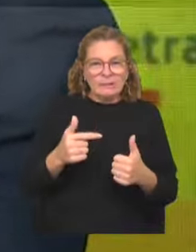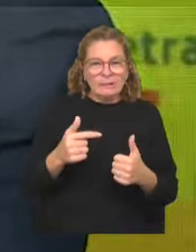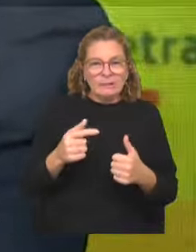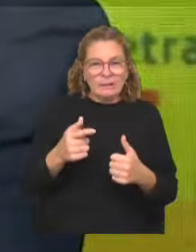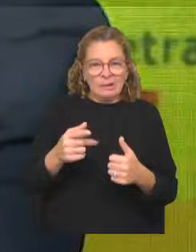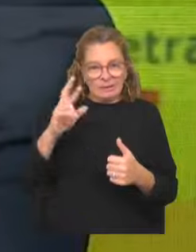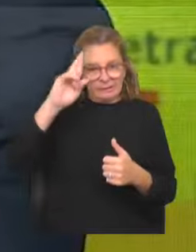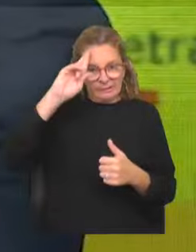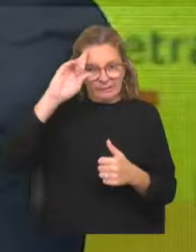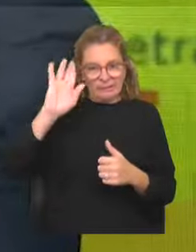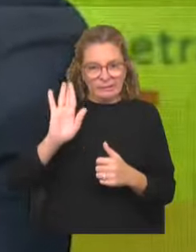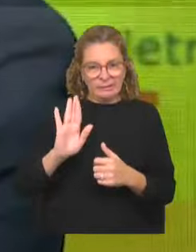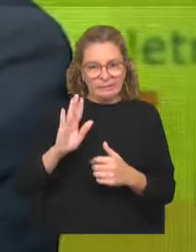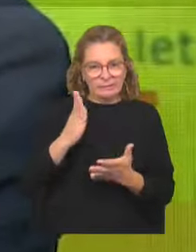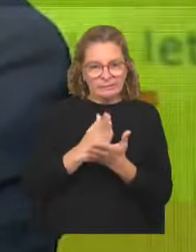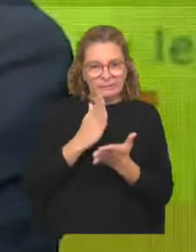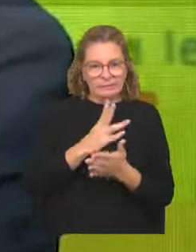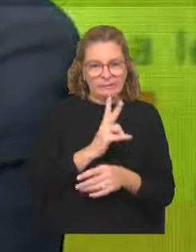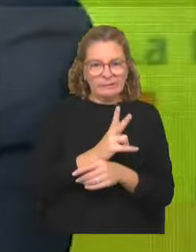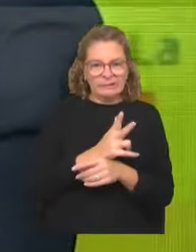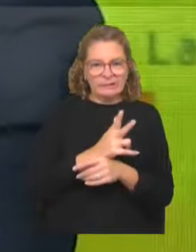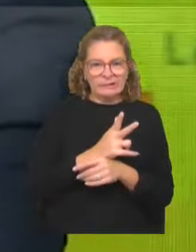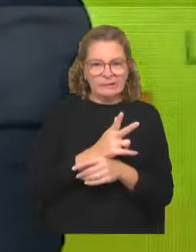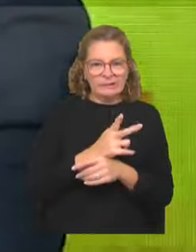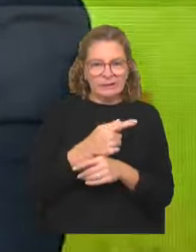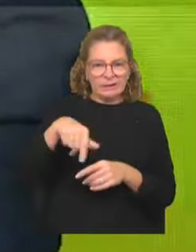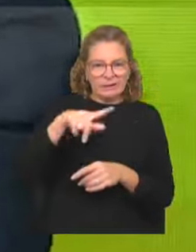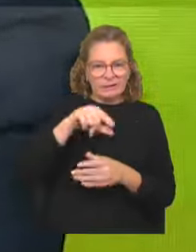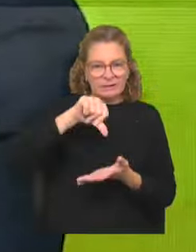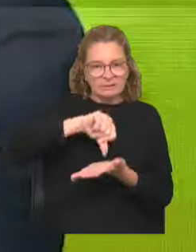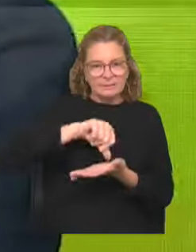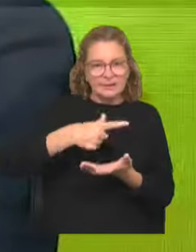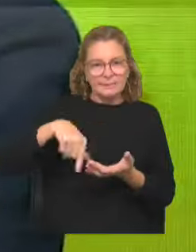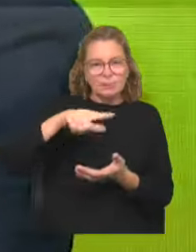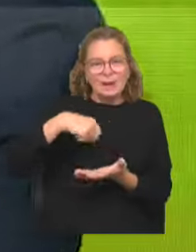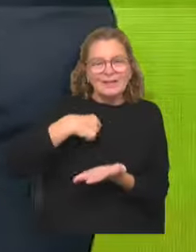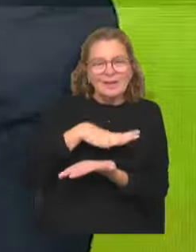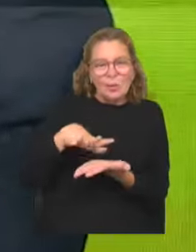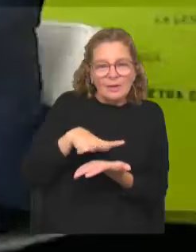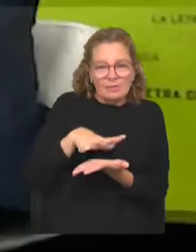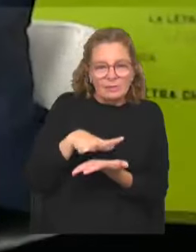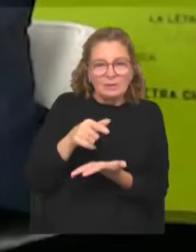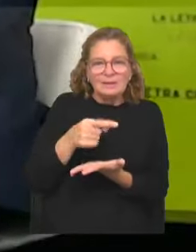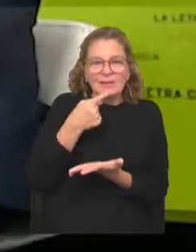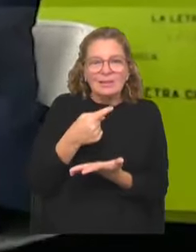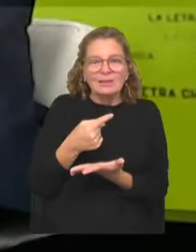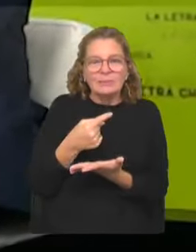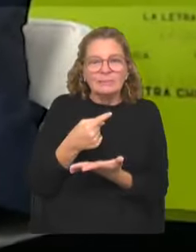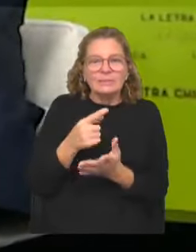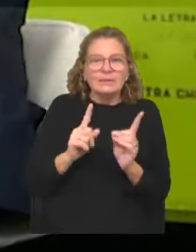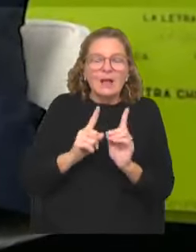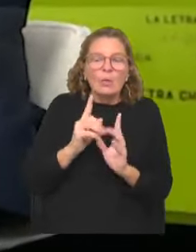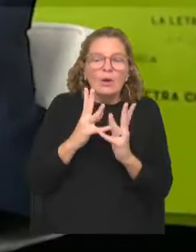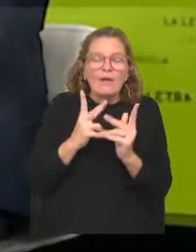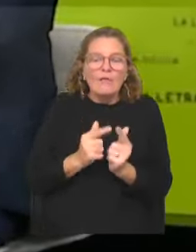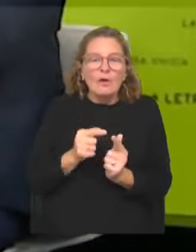clave del respeto a los derechos humanos, en todos los países, en todas las circunstancias, y que de alguna